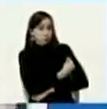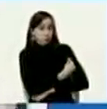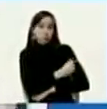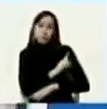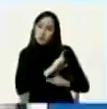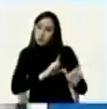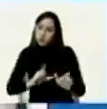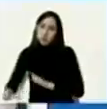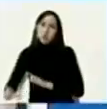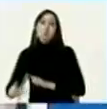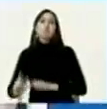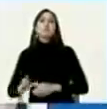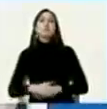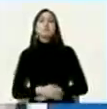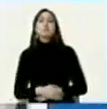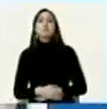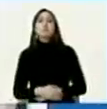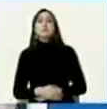y vacuna mediante